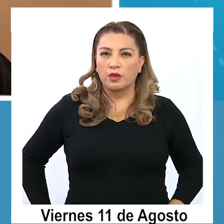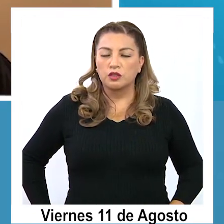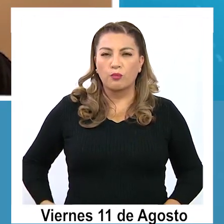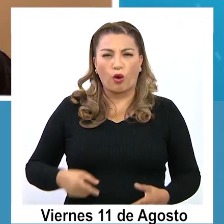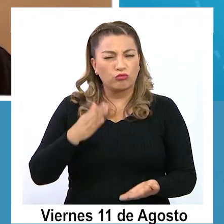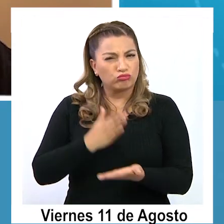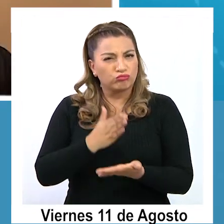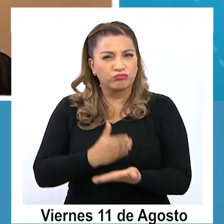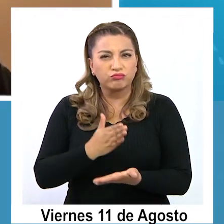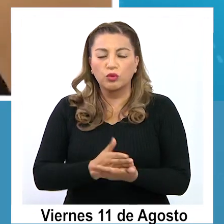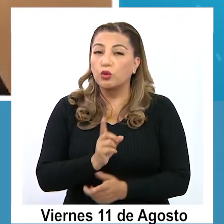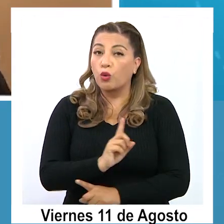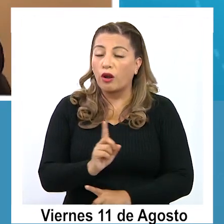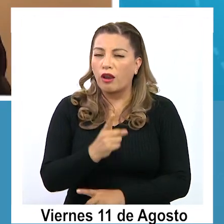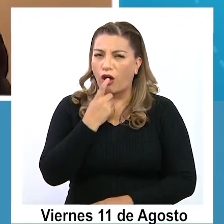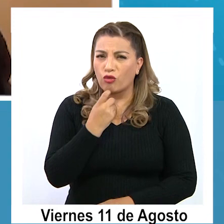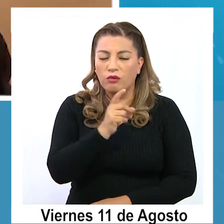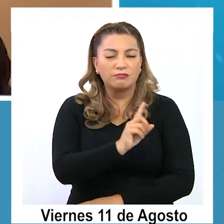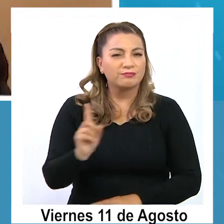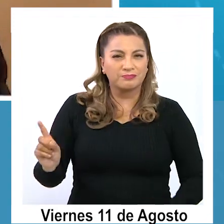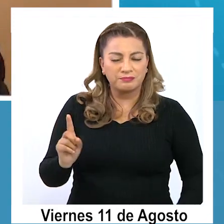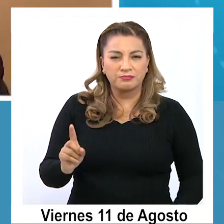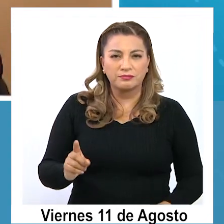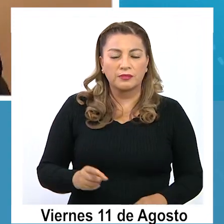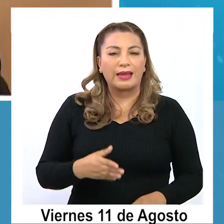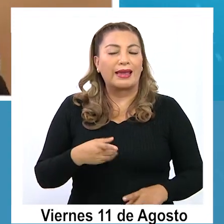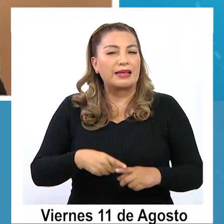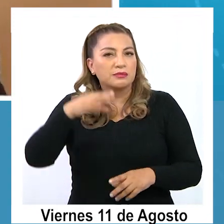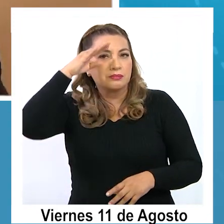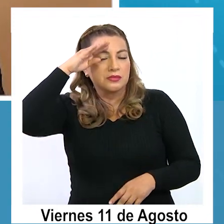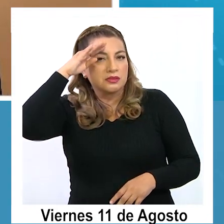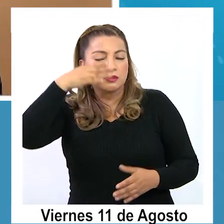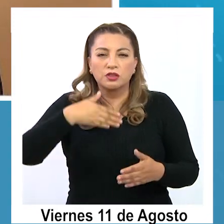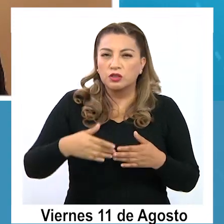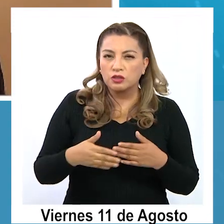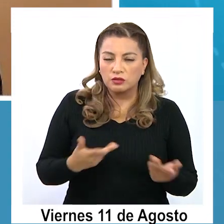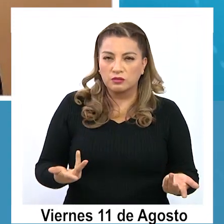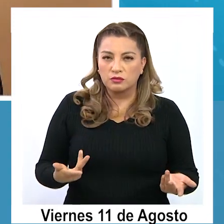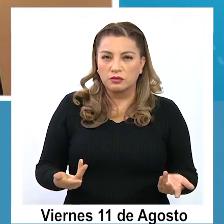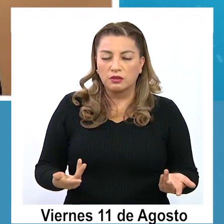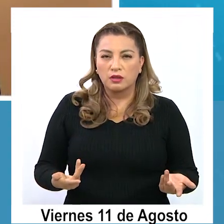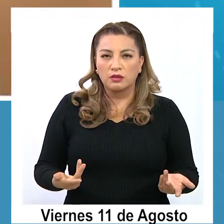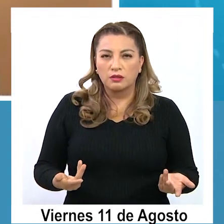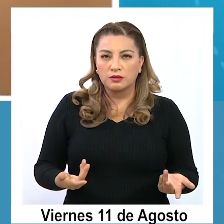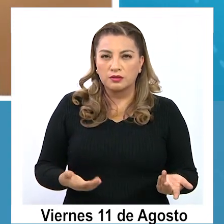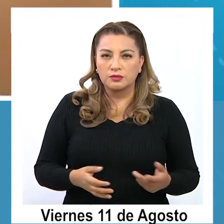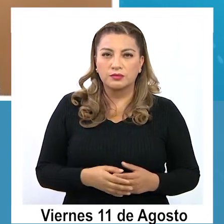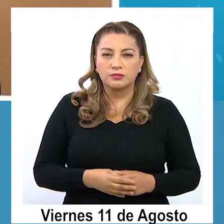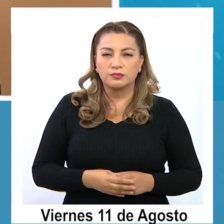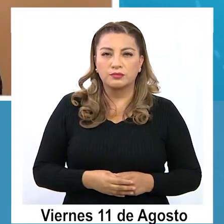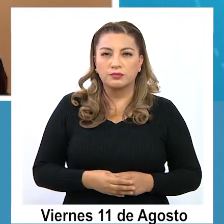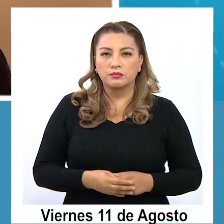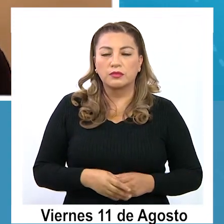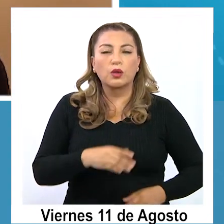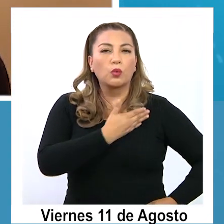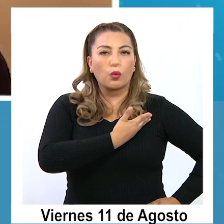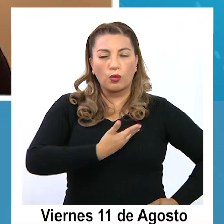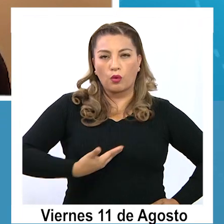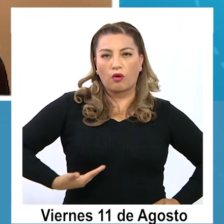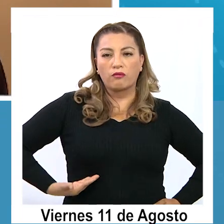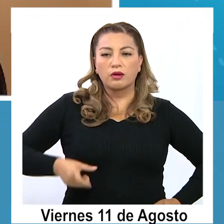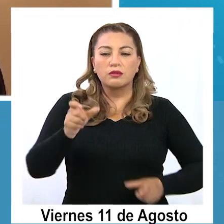tensas, ¿no? Yo creo que la experiencia viene, la formación de un gobierno